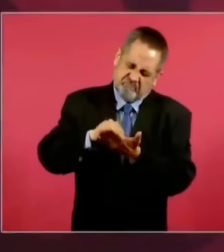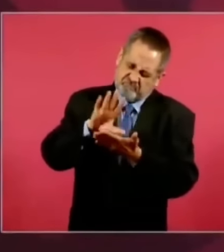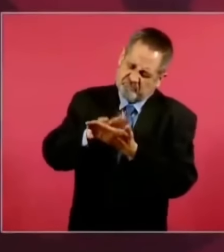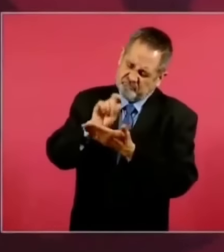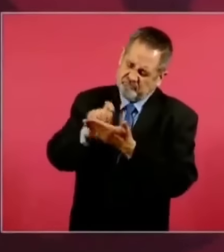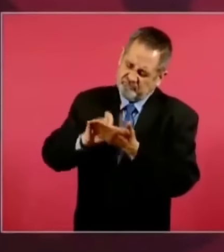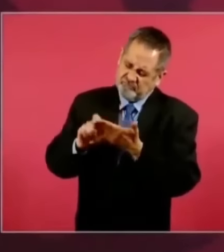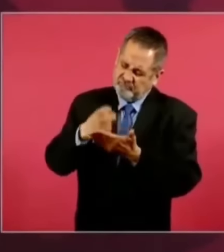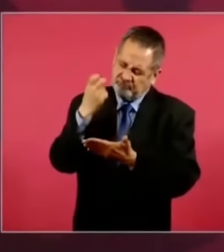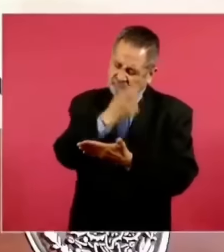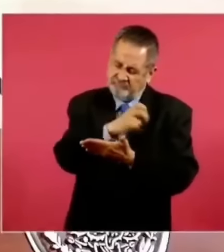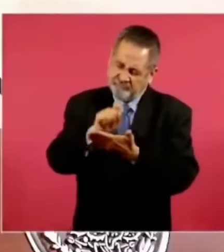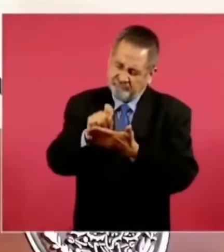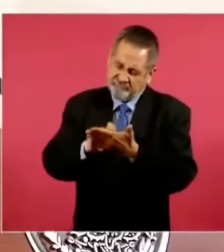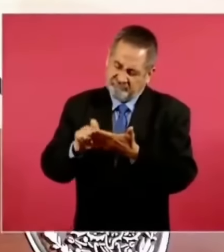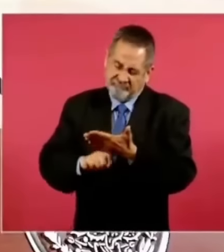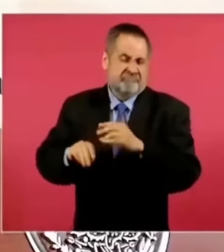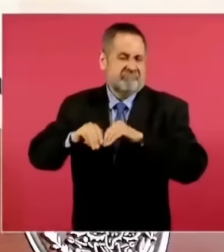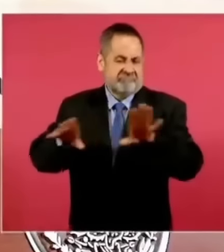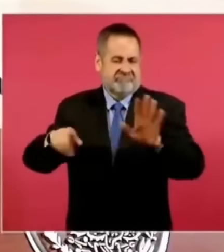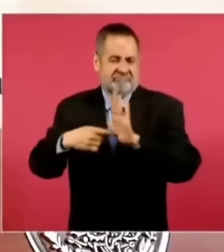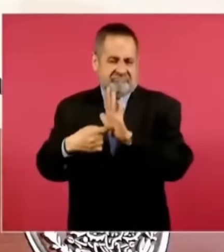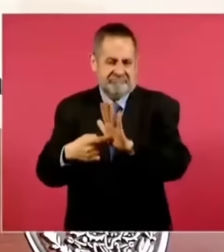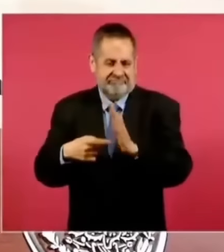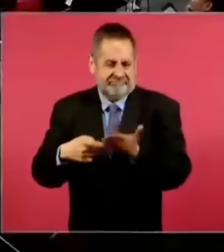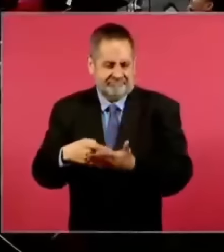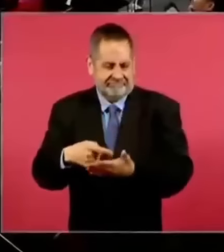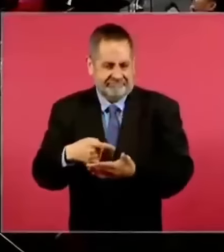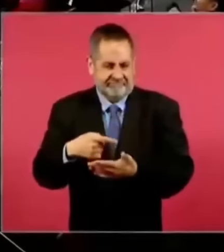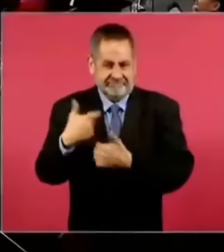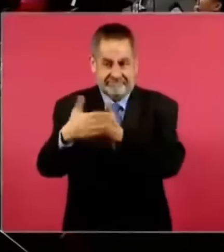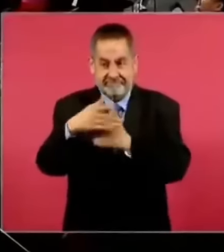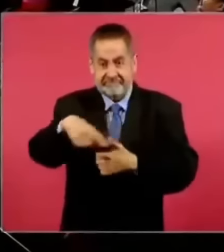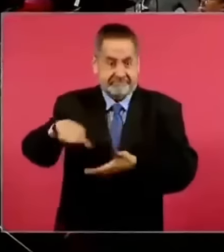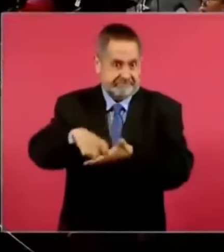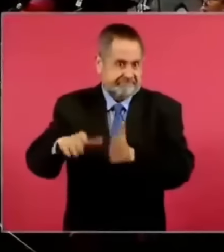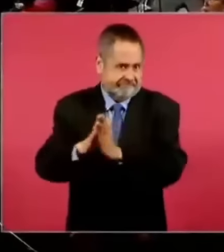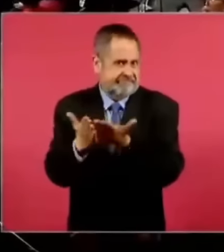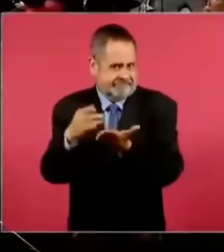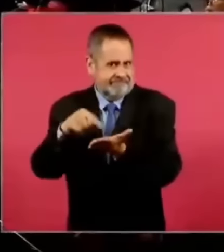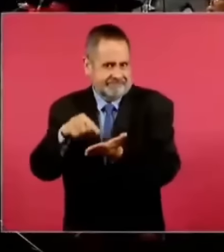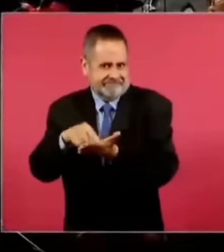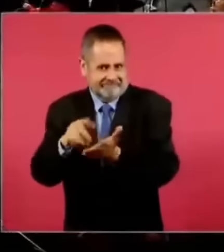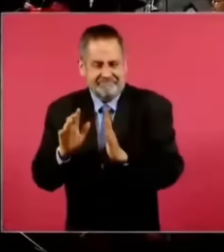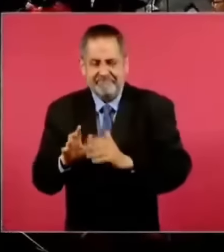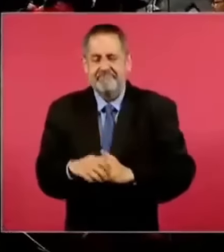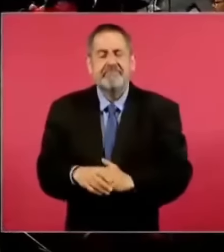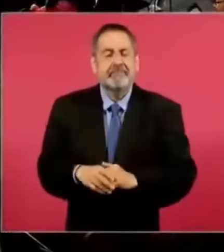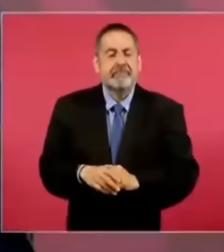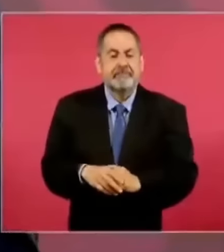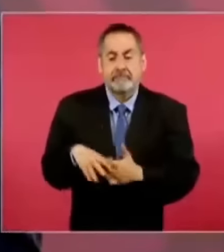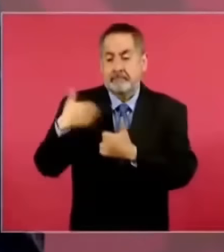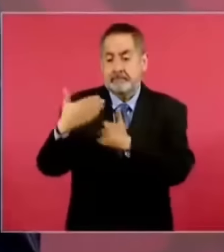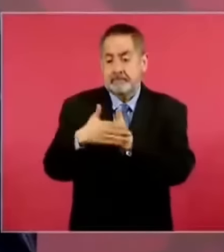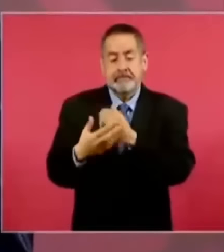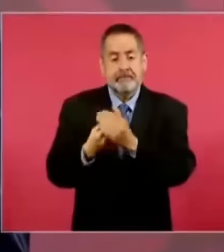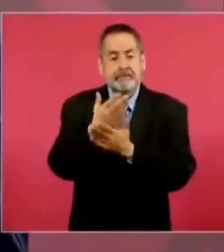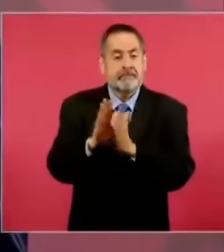Esa es la promoción, que ya va a salir